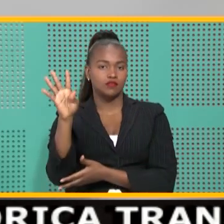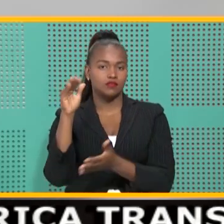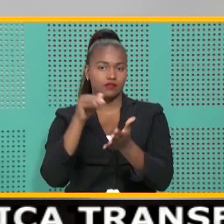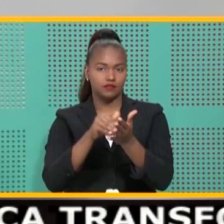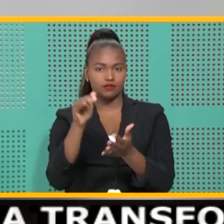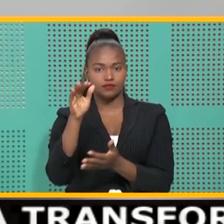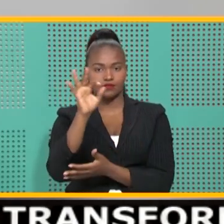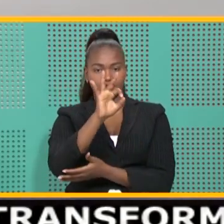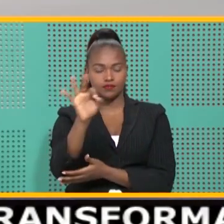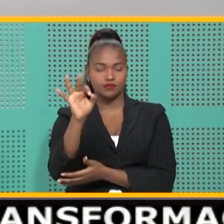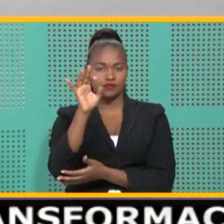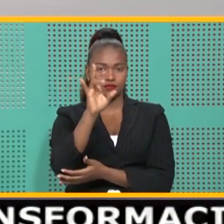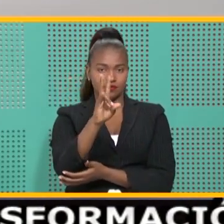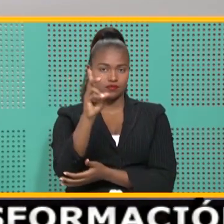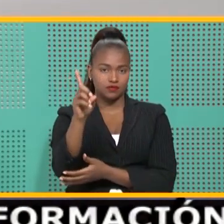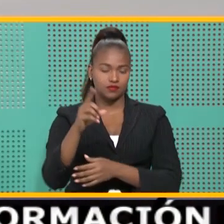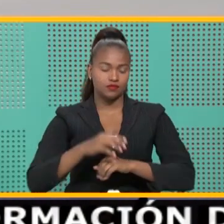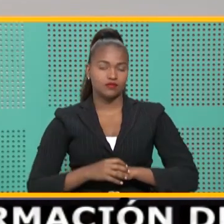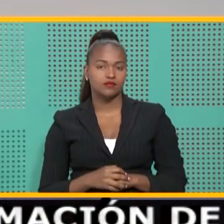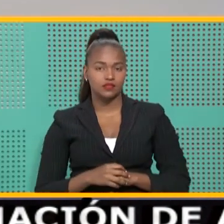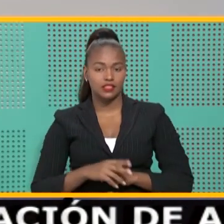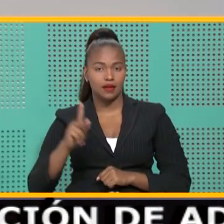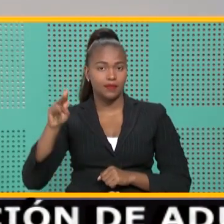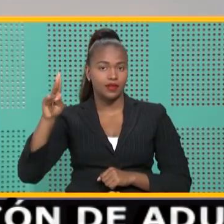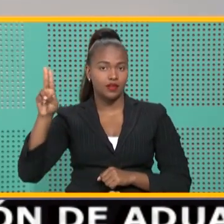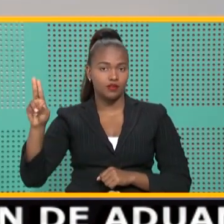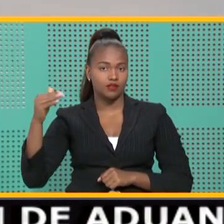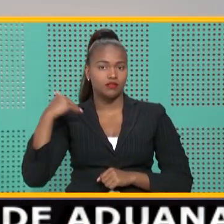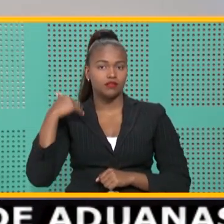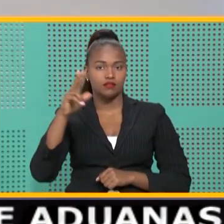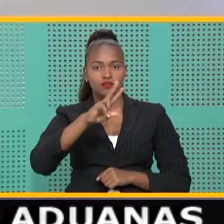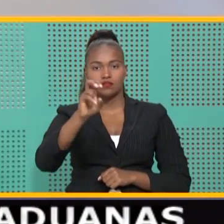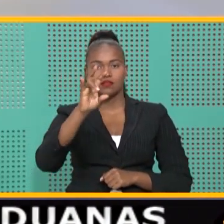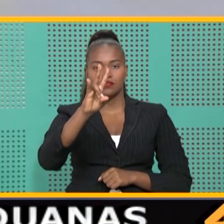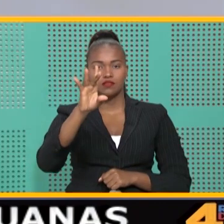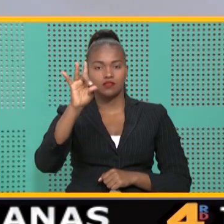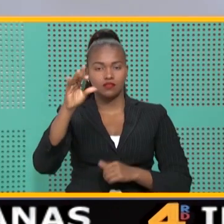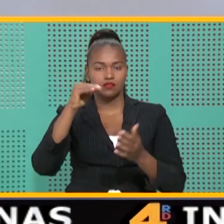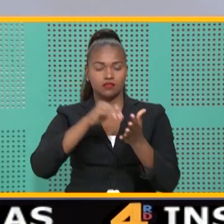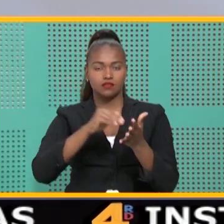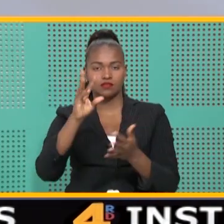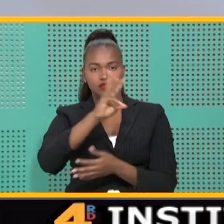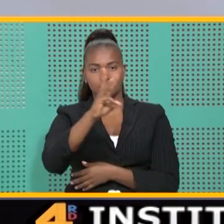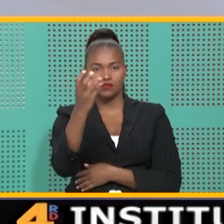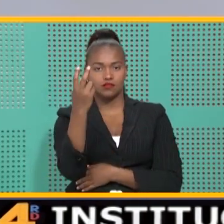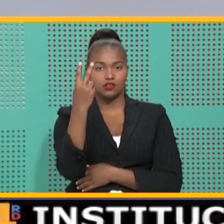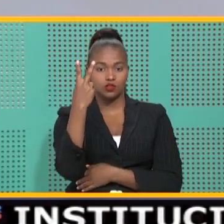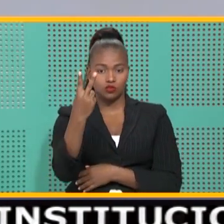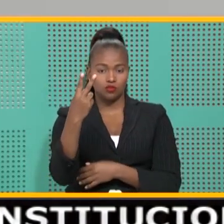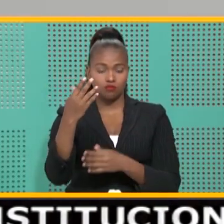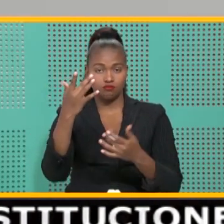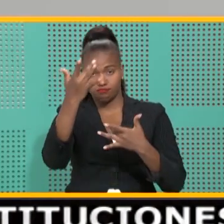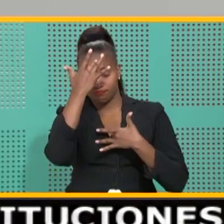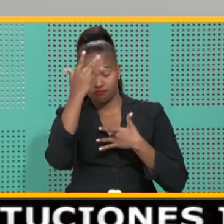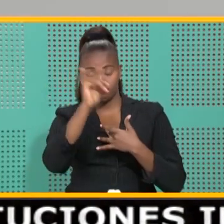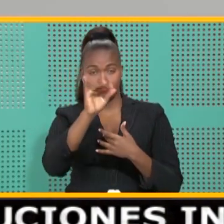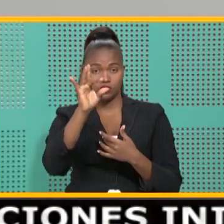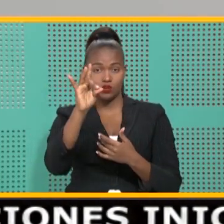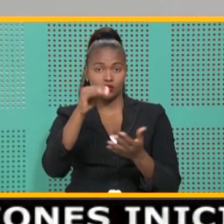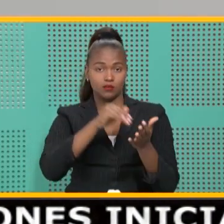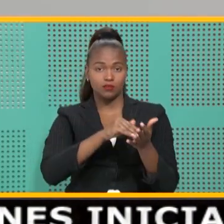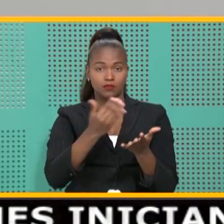.971. En Perú hay 268.602 contagiados y 8